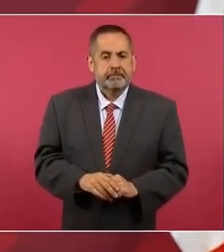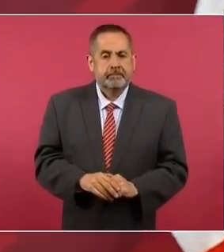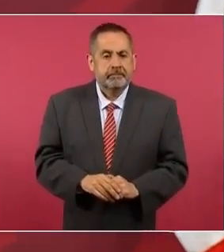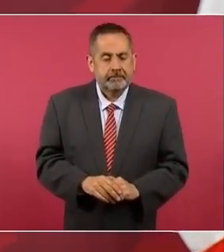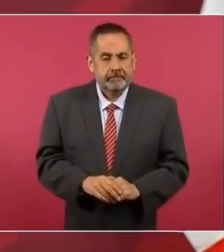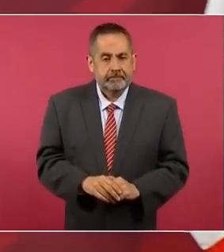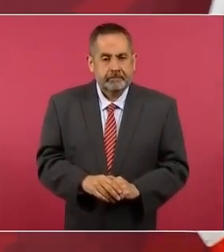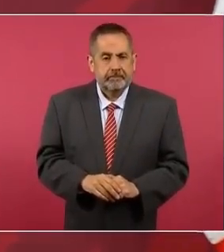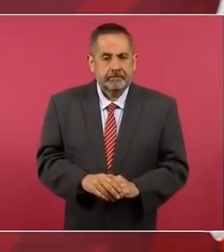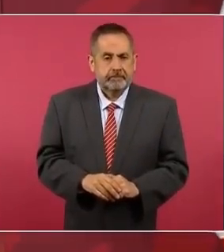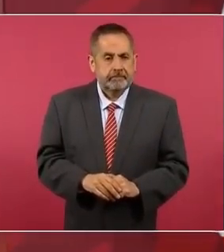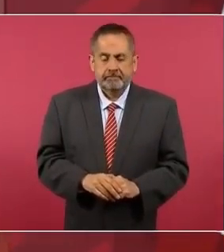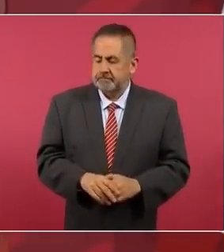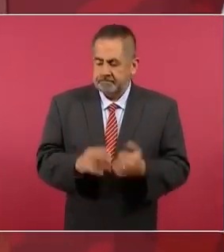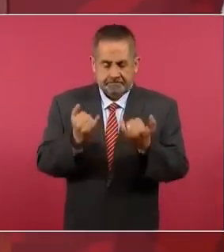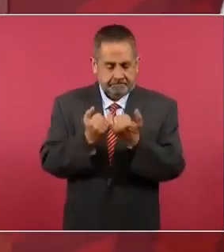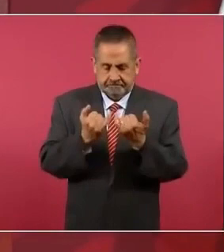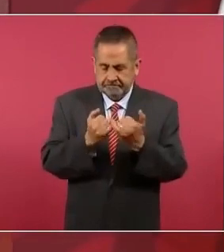igual.